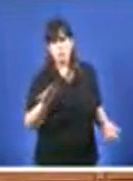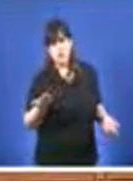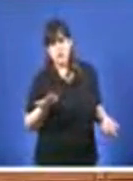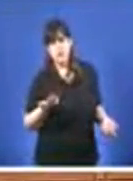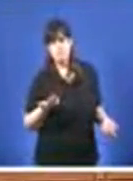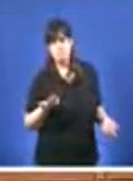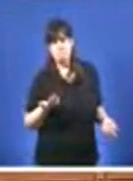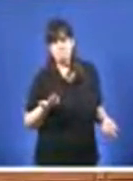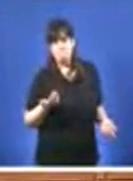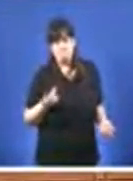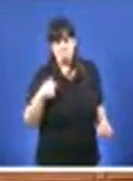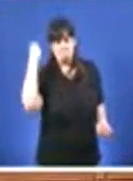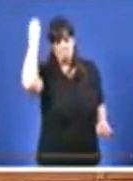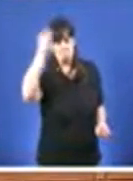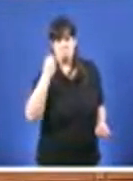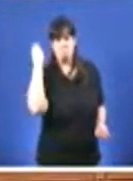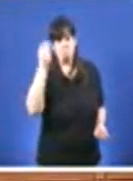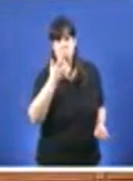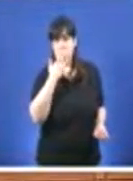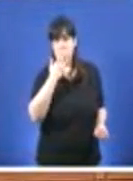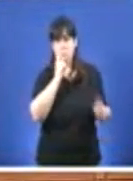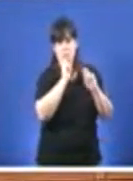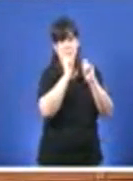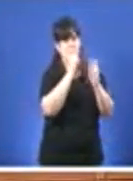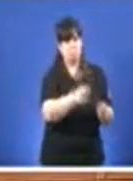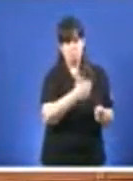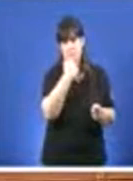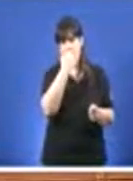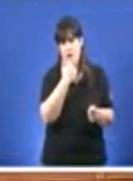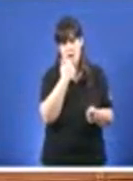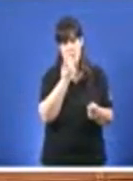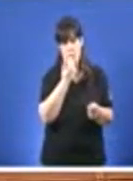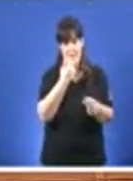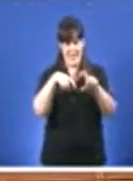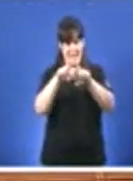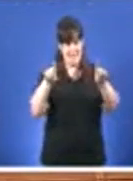produza ningún nomeamento o que vostedes se refire nesa empresa pública.